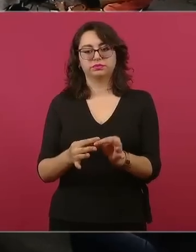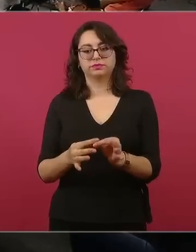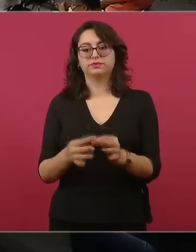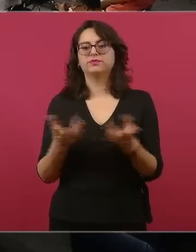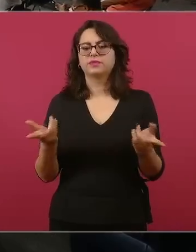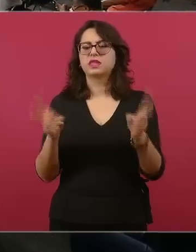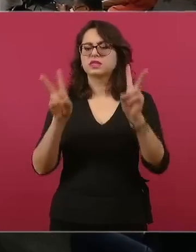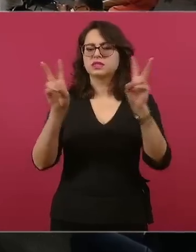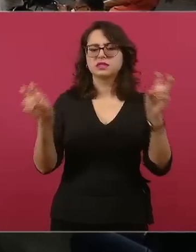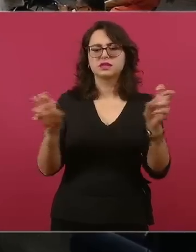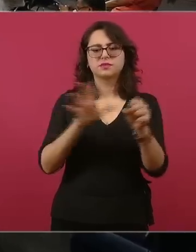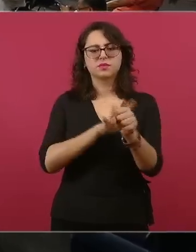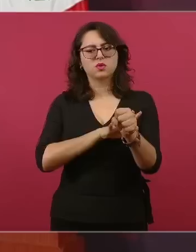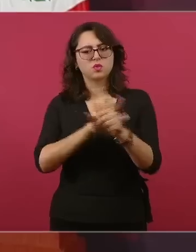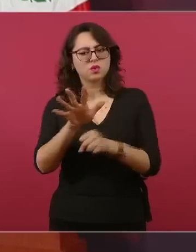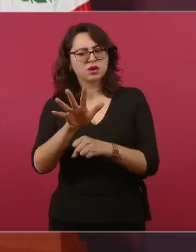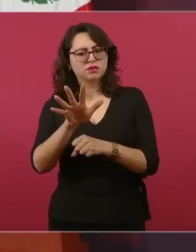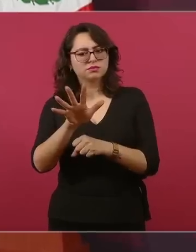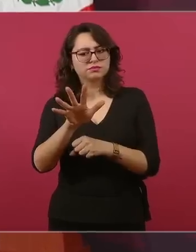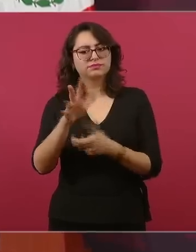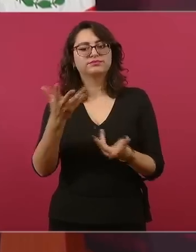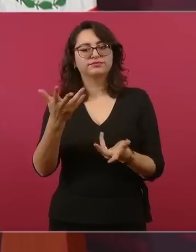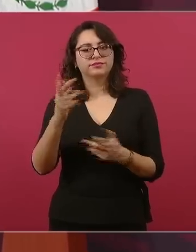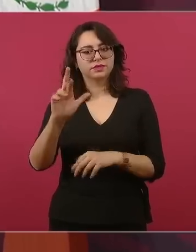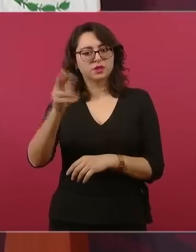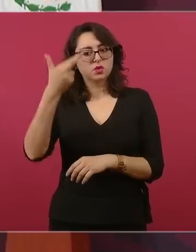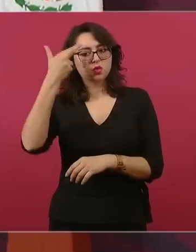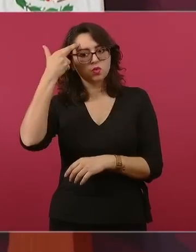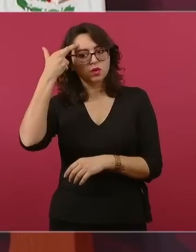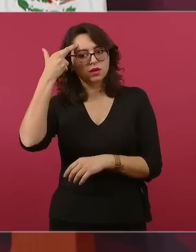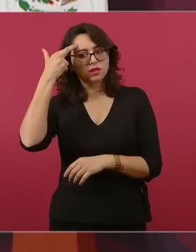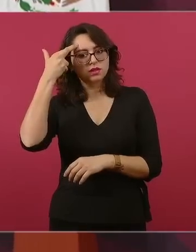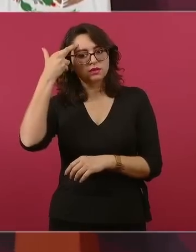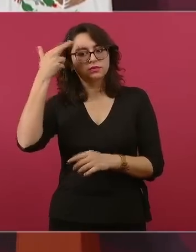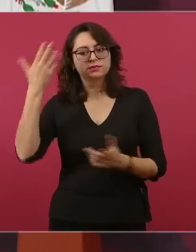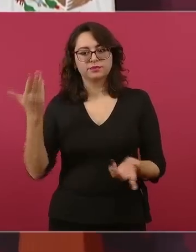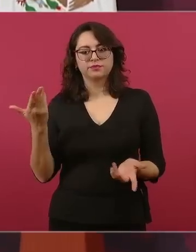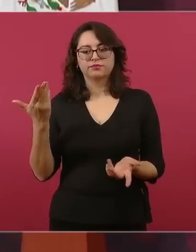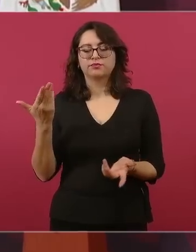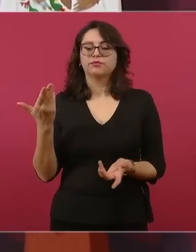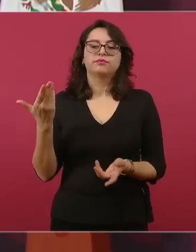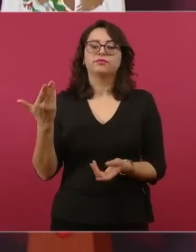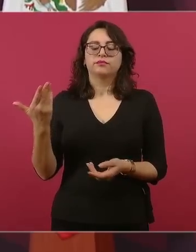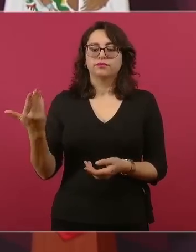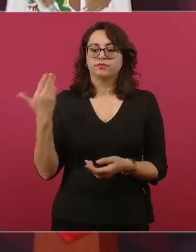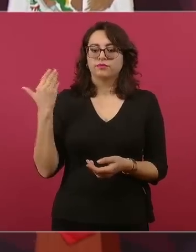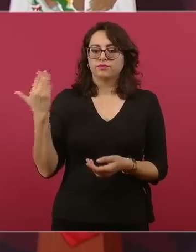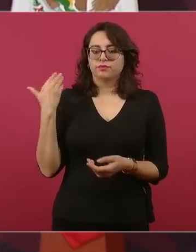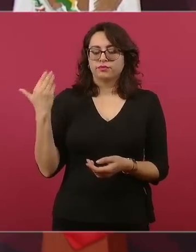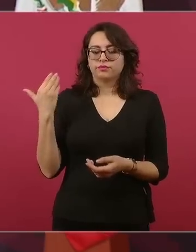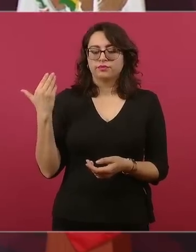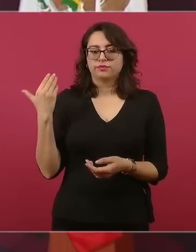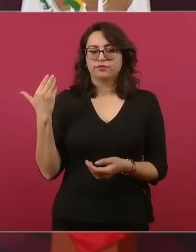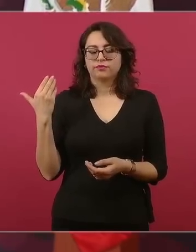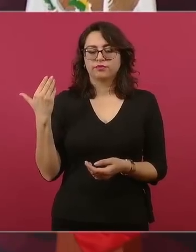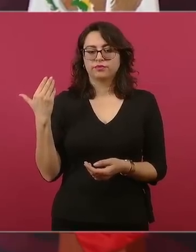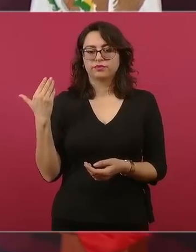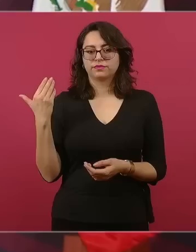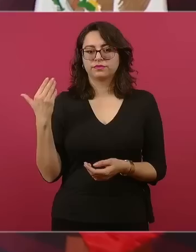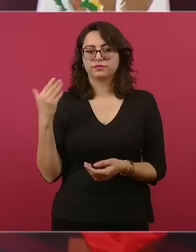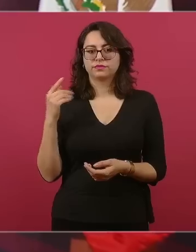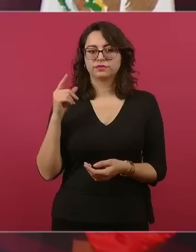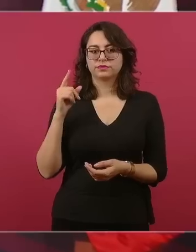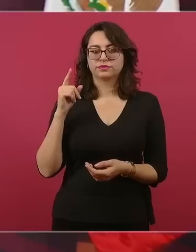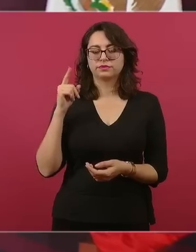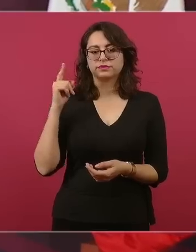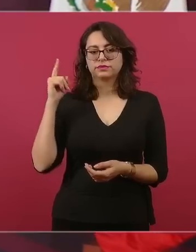asunto de la resolución de un juez en